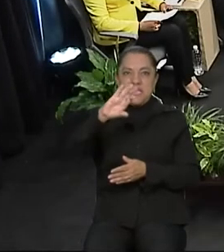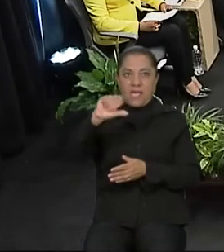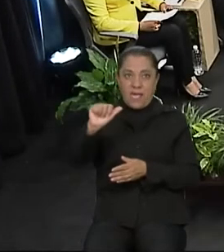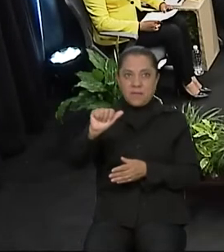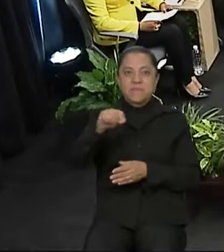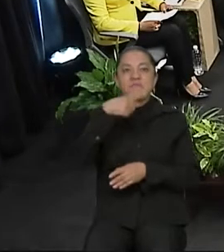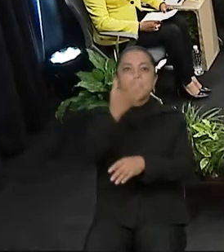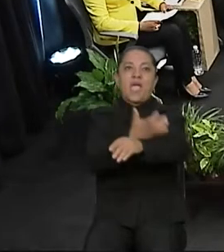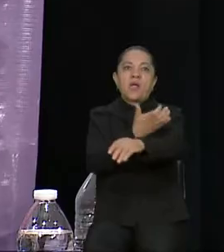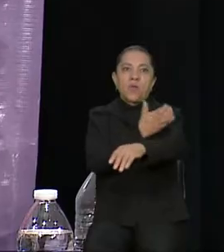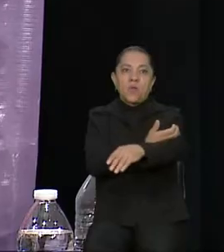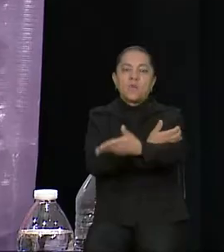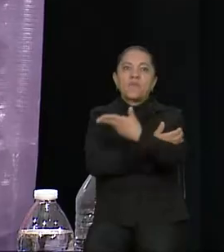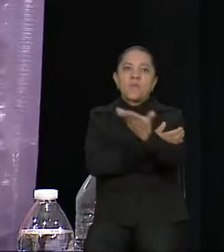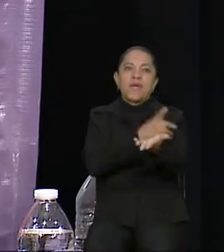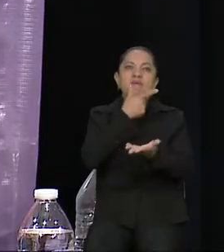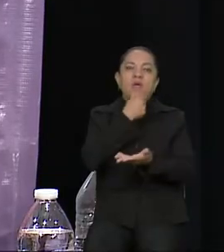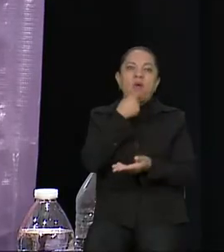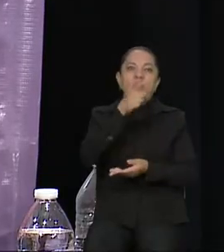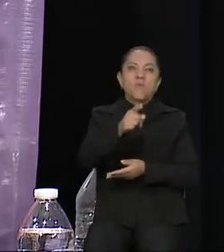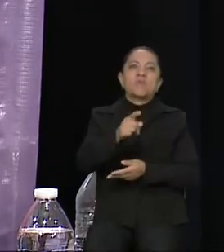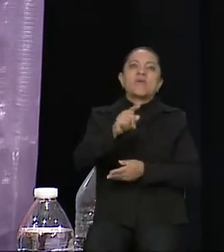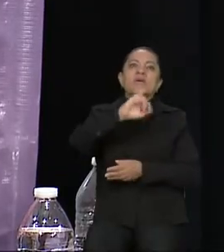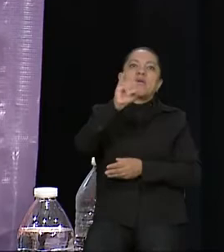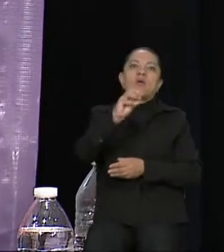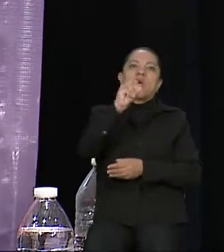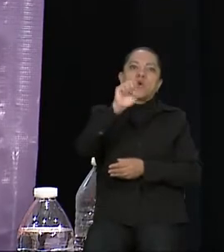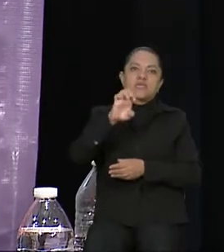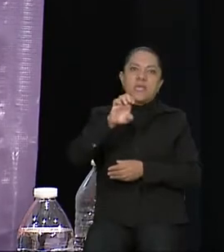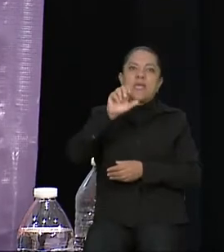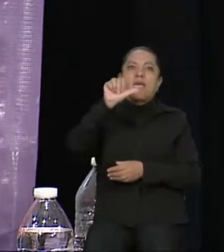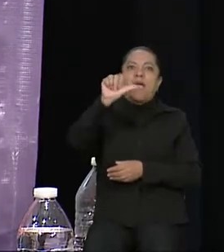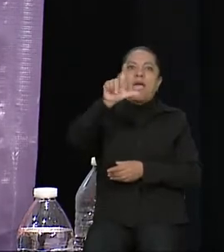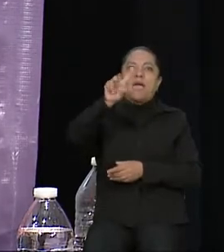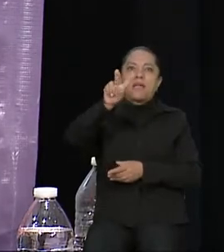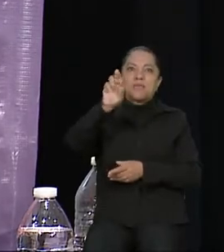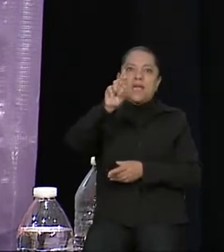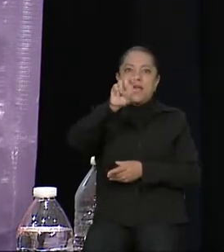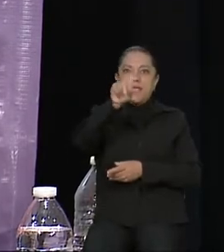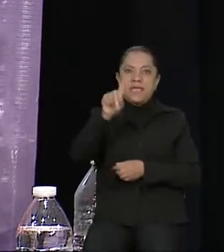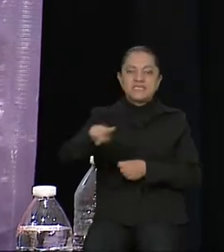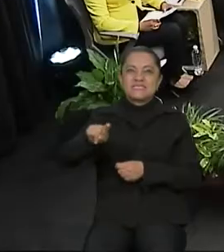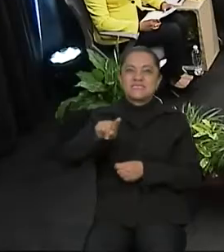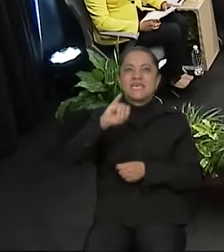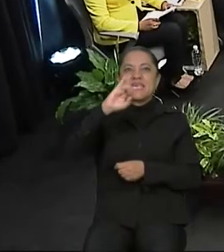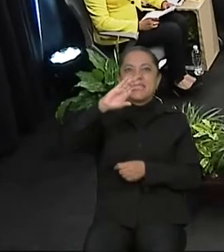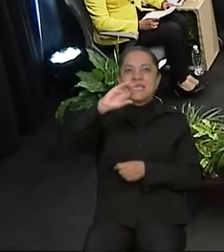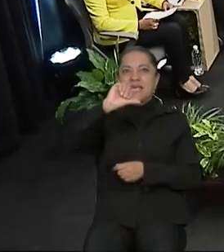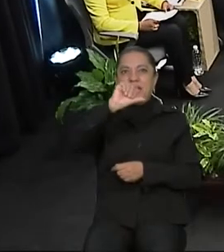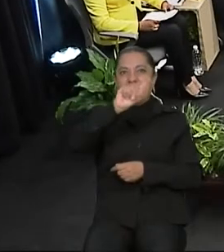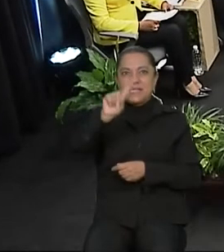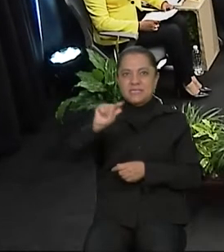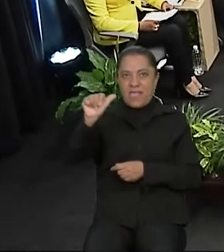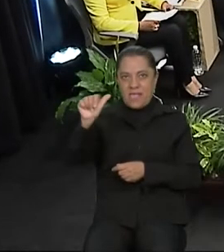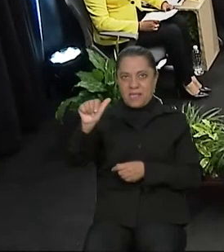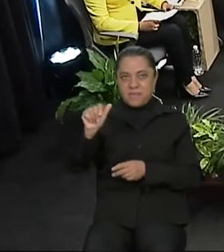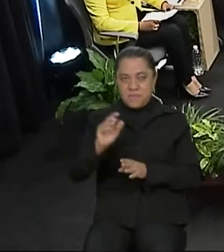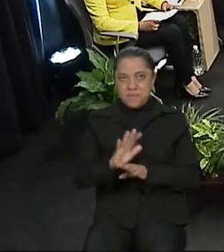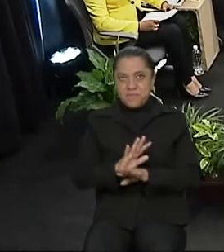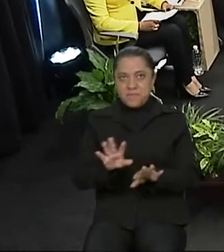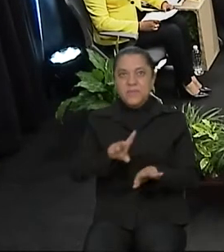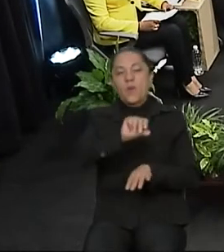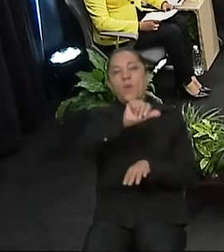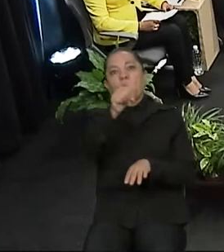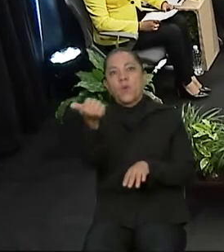Longoria. Bienvenido, candidato. Buenas noches a ustedes y a toda la audiencia que nos sigue. De la coalición por México,